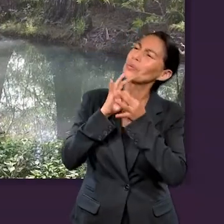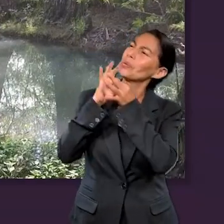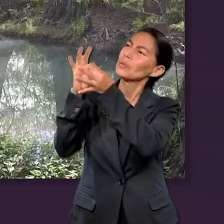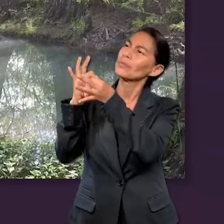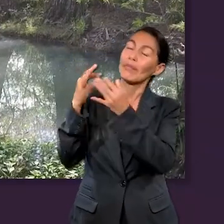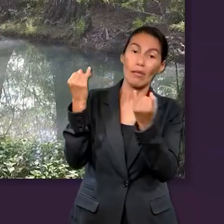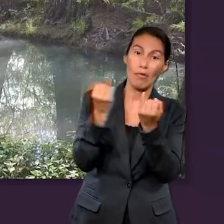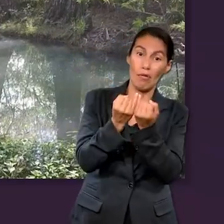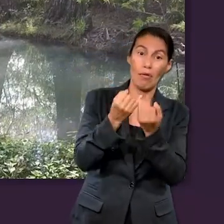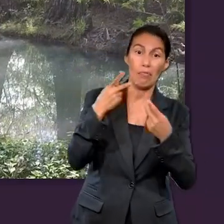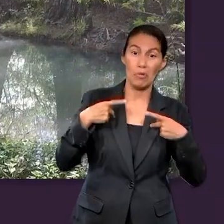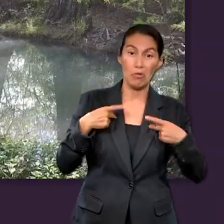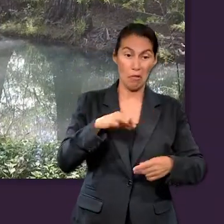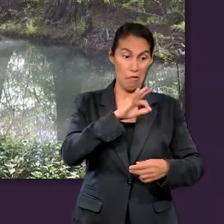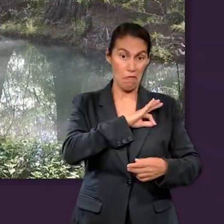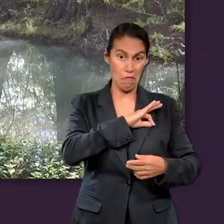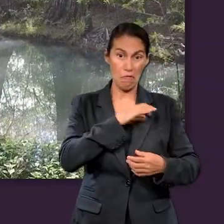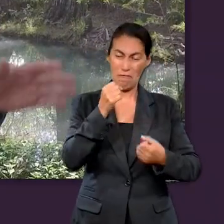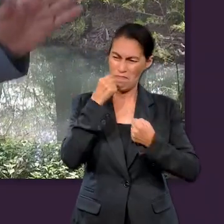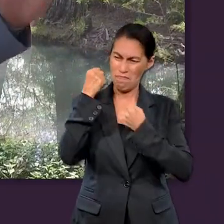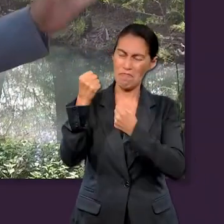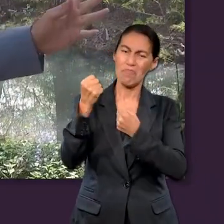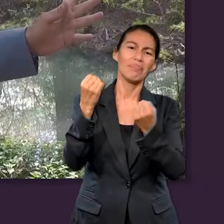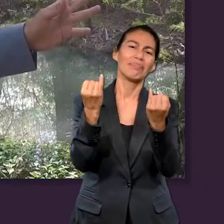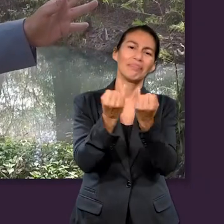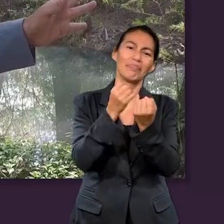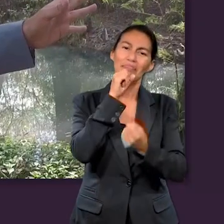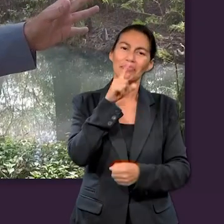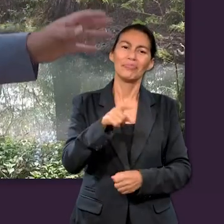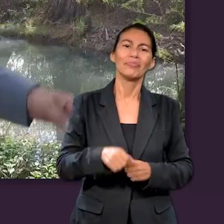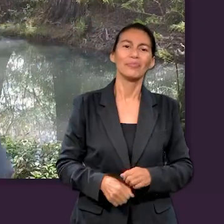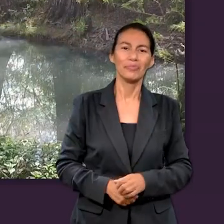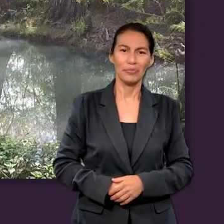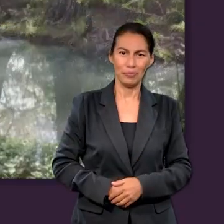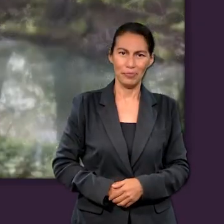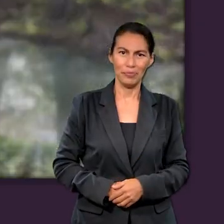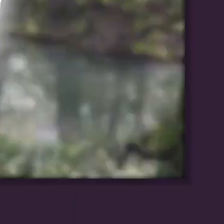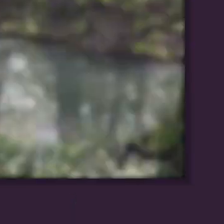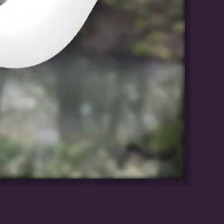tiene para nosotros. A eso nos aferramos. Como los héroes del Antiguo Testamento.